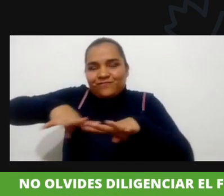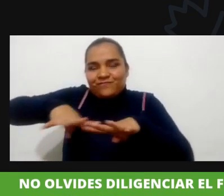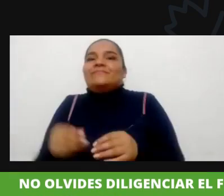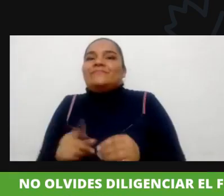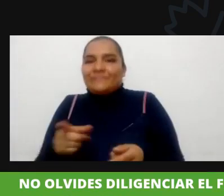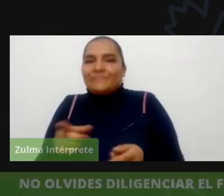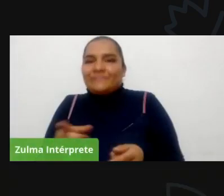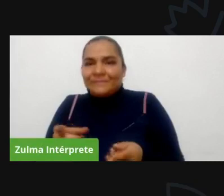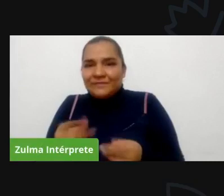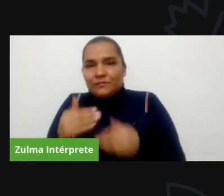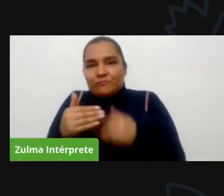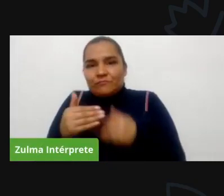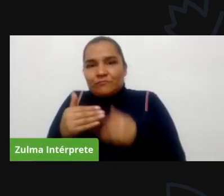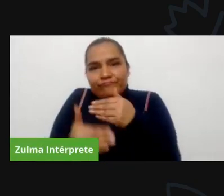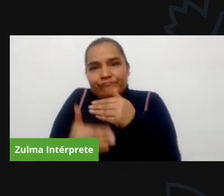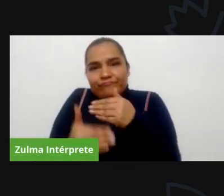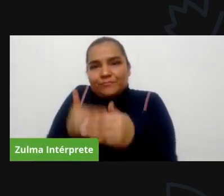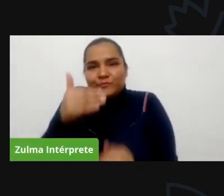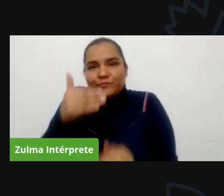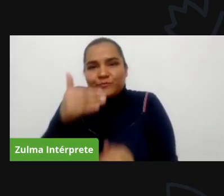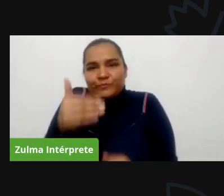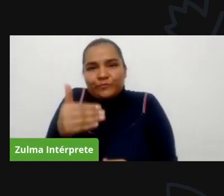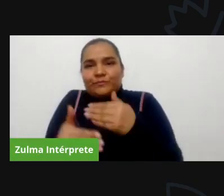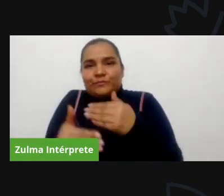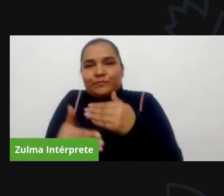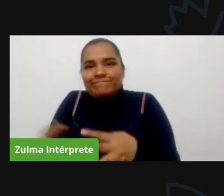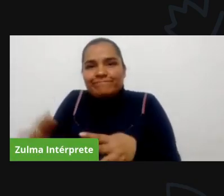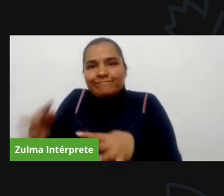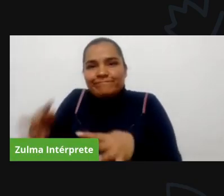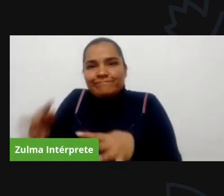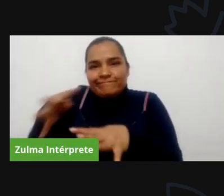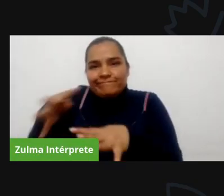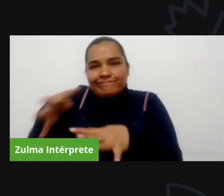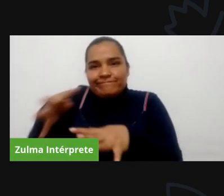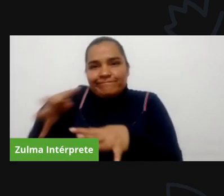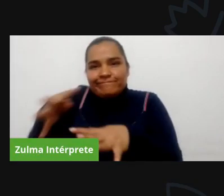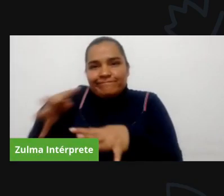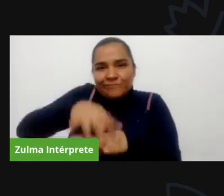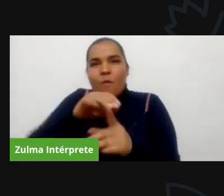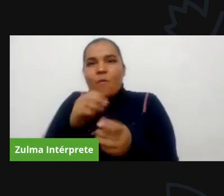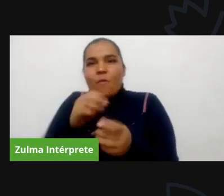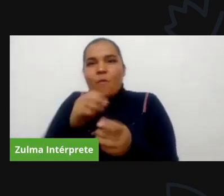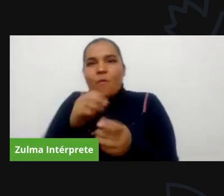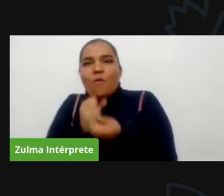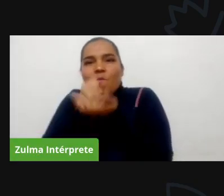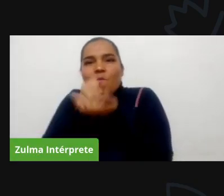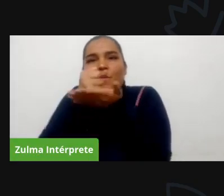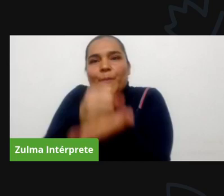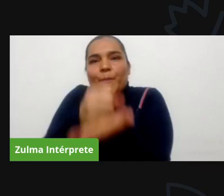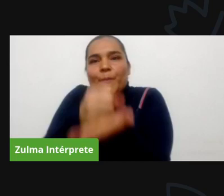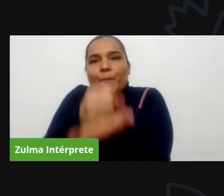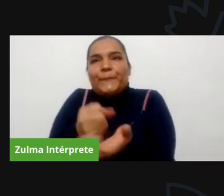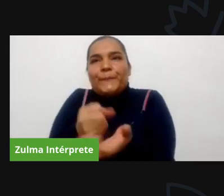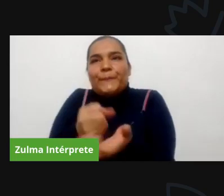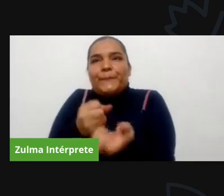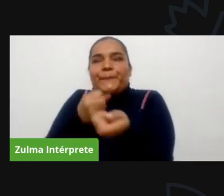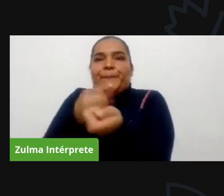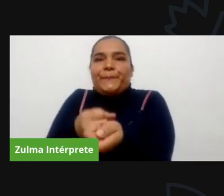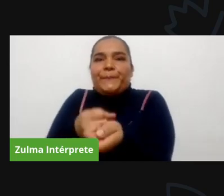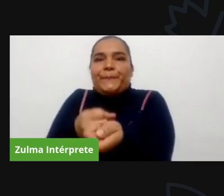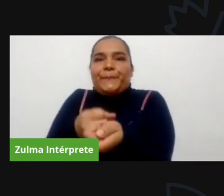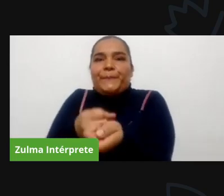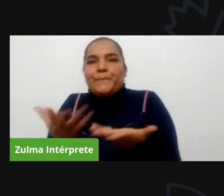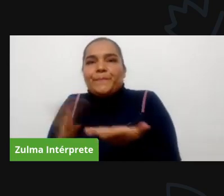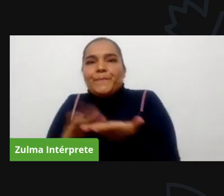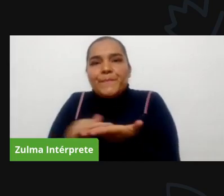que esté basado en el diálogo con nuestros vecinos porque a diferencia de los otros procesos que se contemplan en la constitución